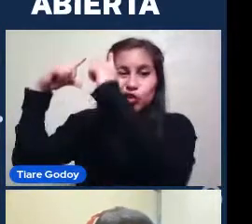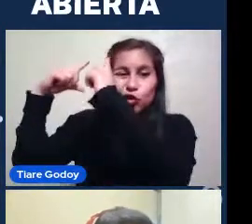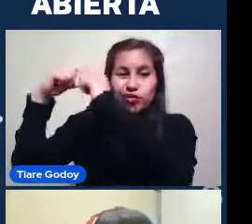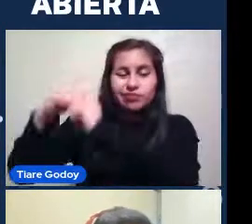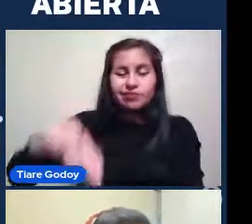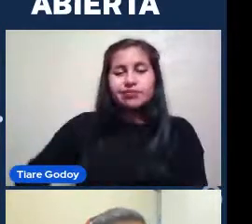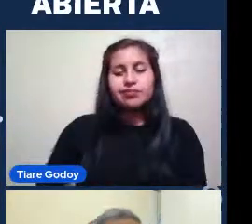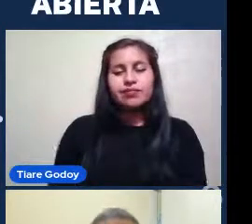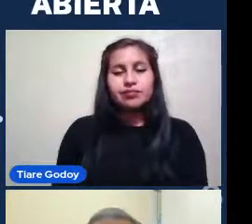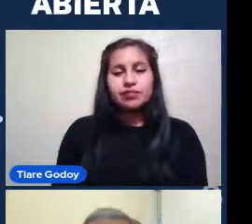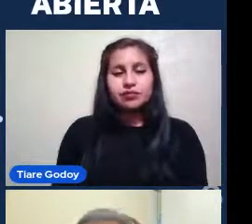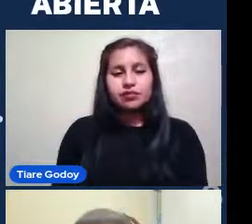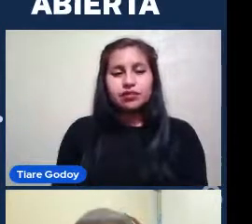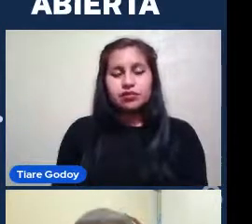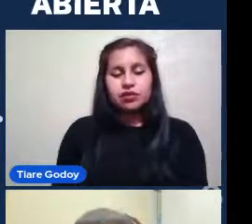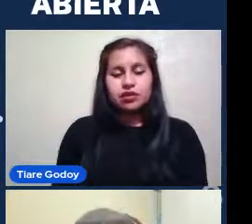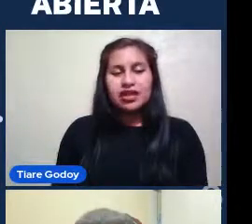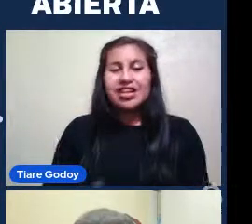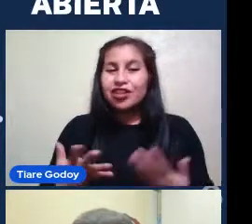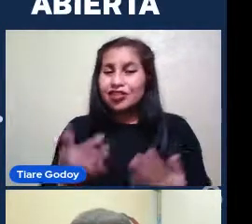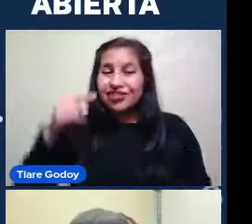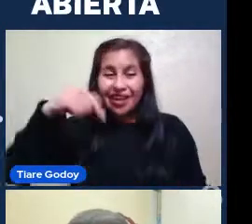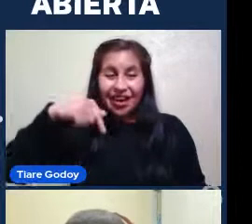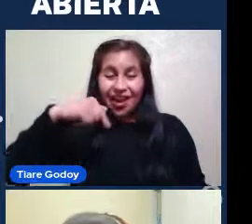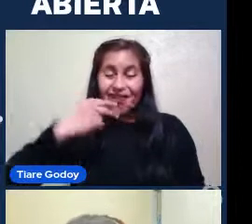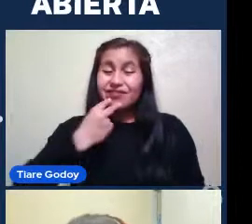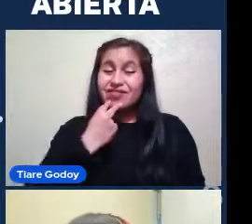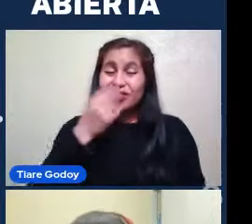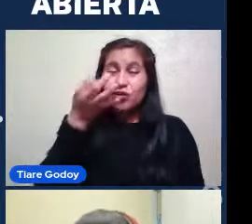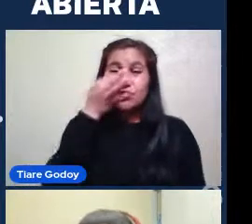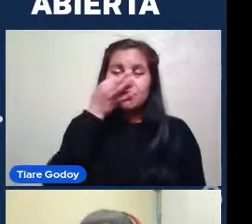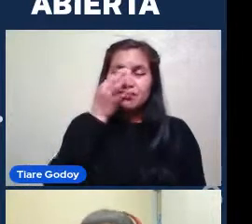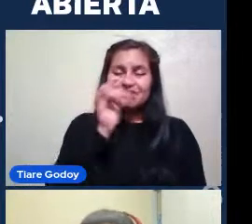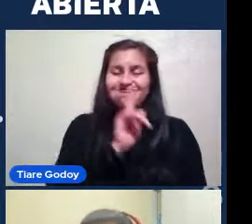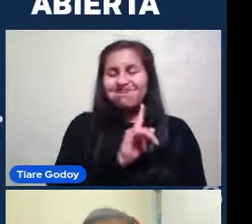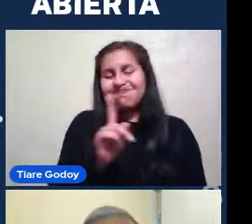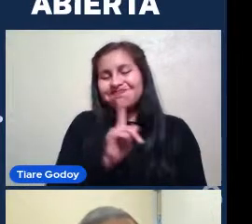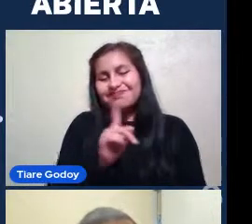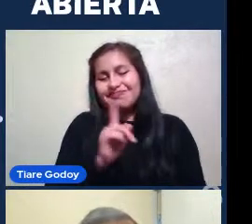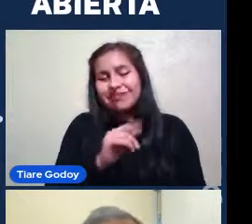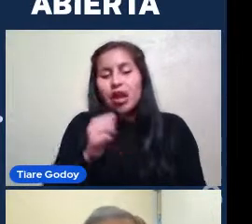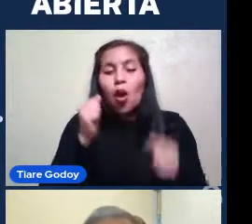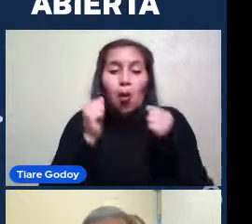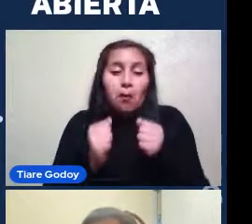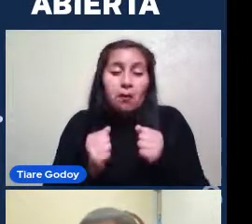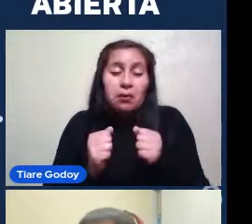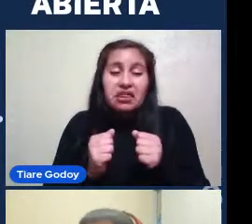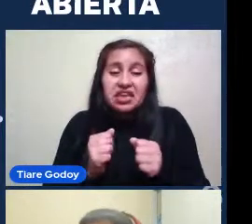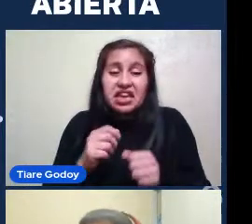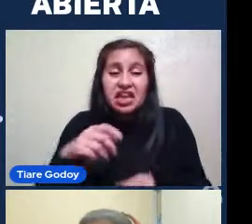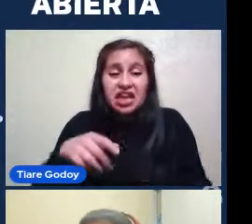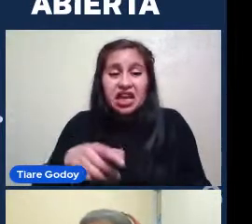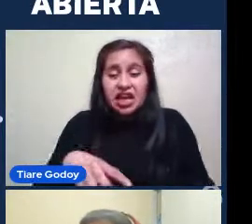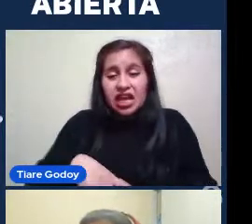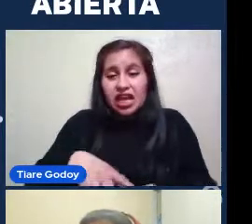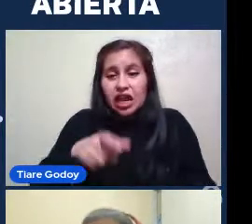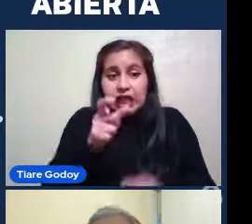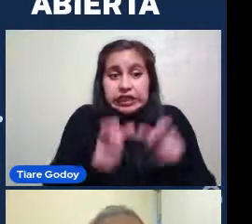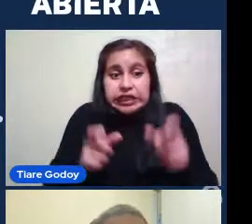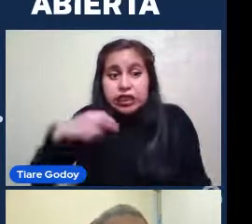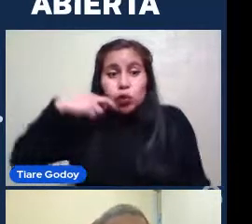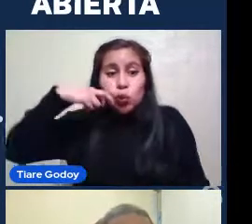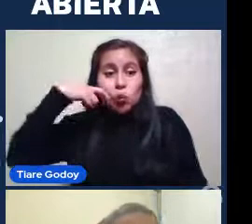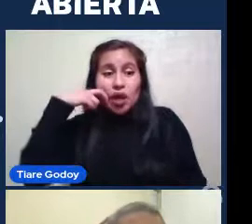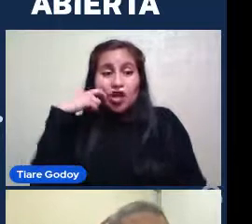Así que No vamos a estar Aquí en la tierra Para observarlo Quizá ni siquiera existamos Como seres humanos Ahí depende de Que es lo que